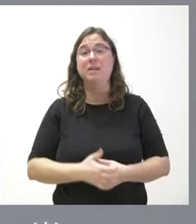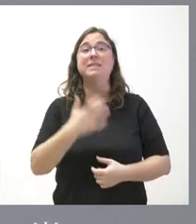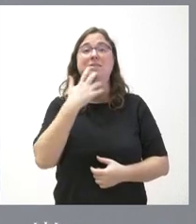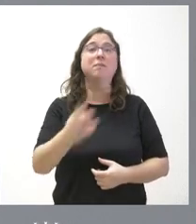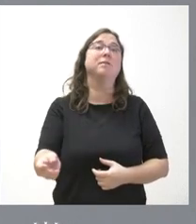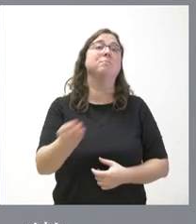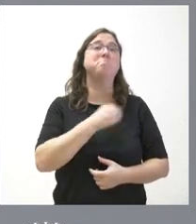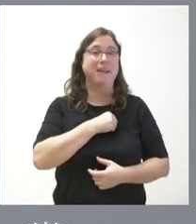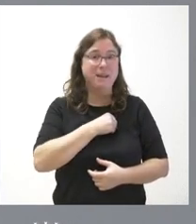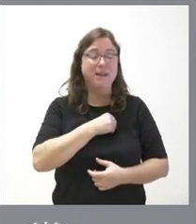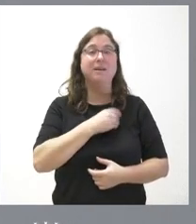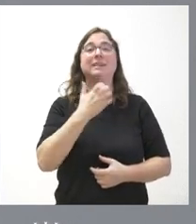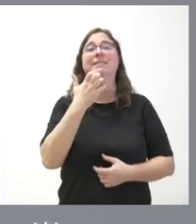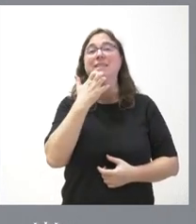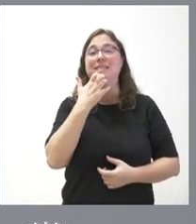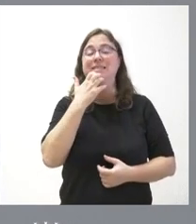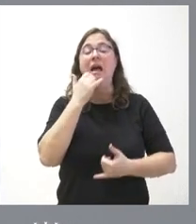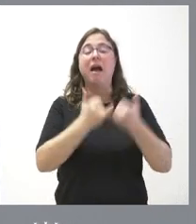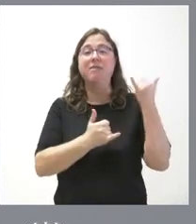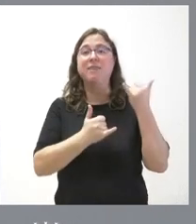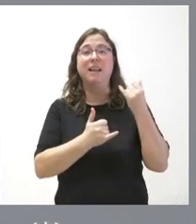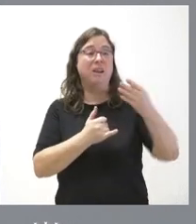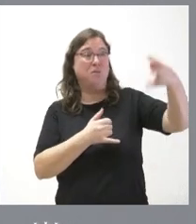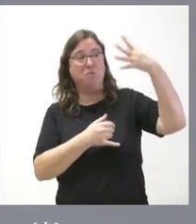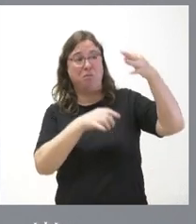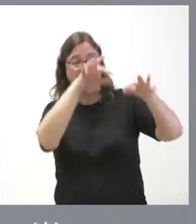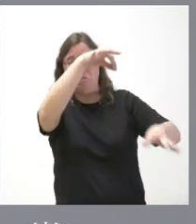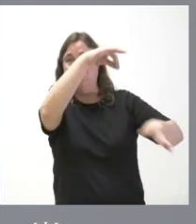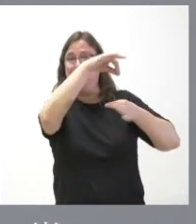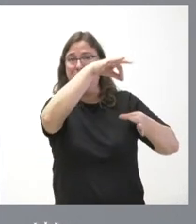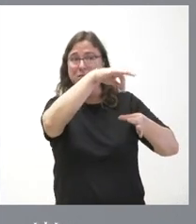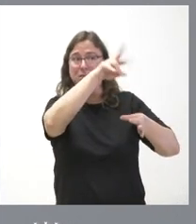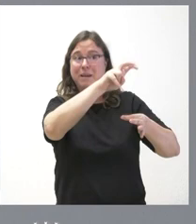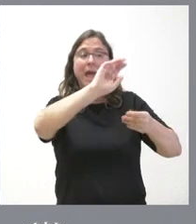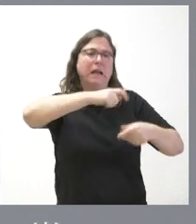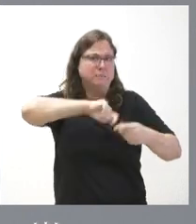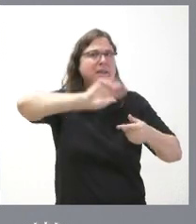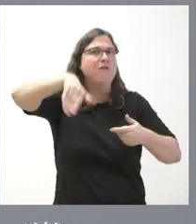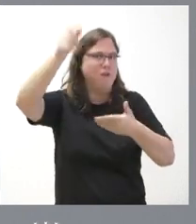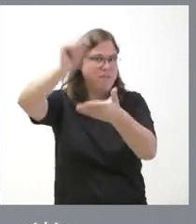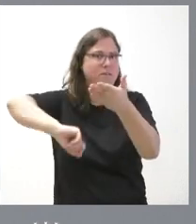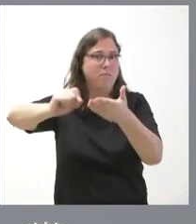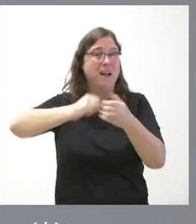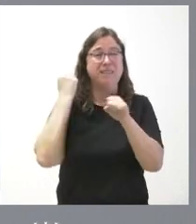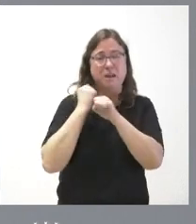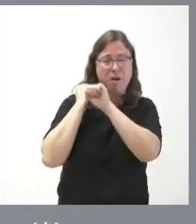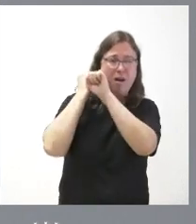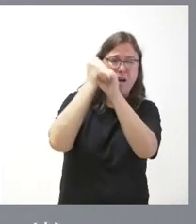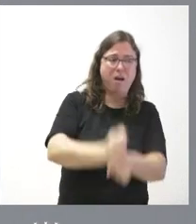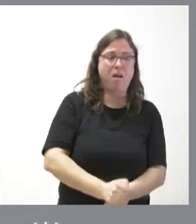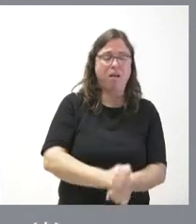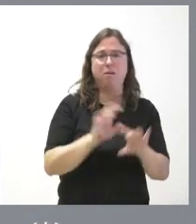pena que directamente nos tenga en cuenta porque valga más cuatro folios firmados fuera de España que el trabajo de muchos españoles